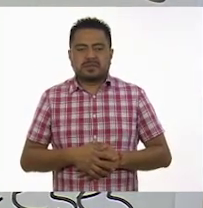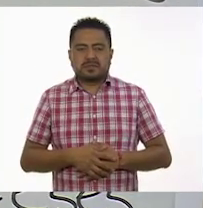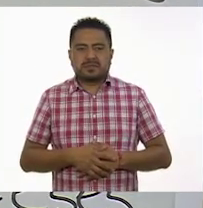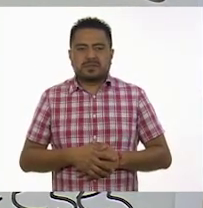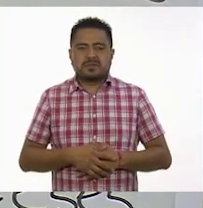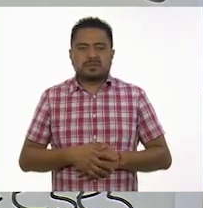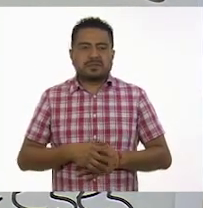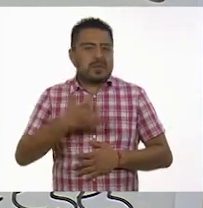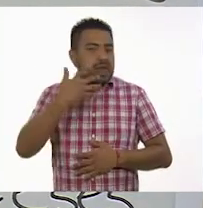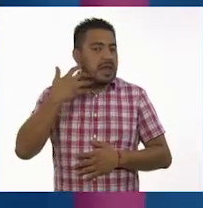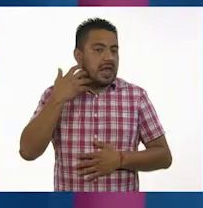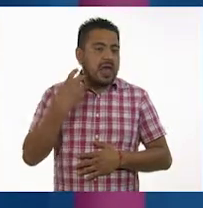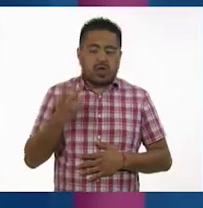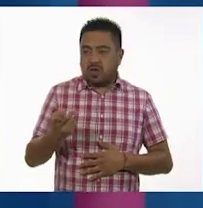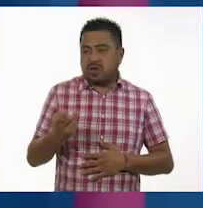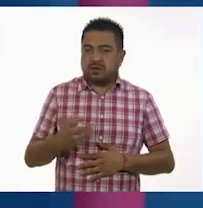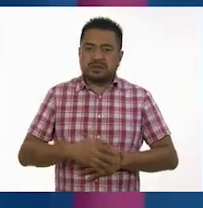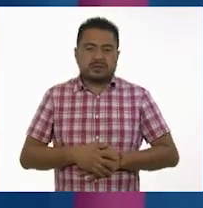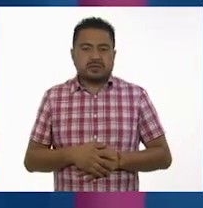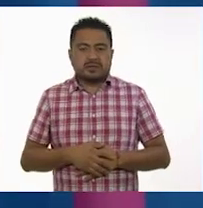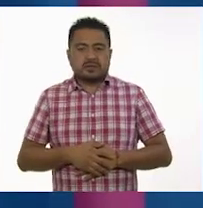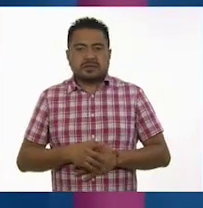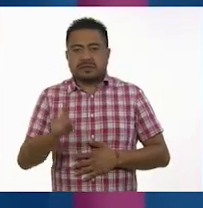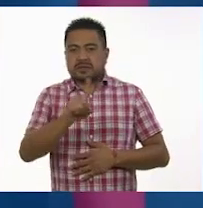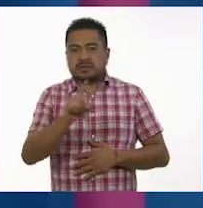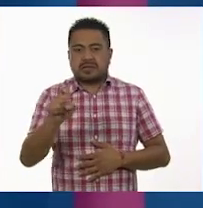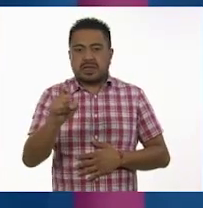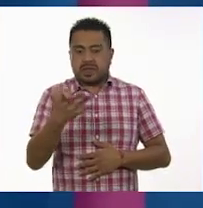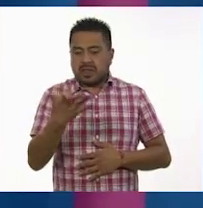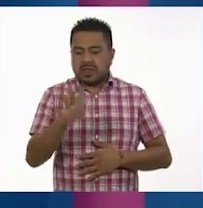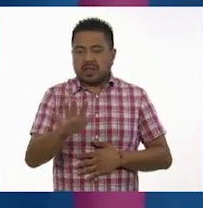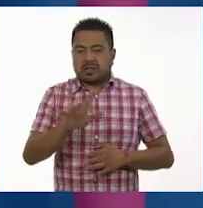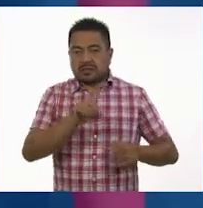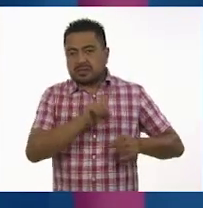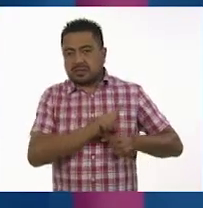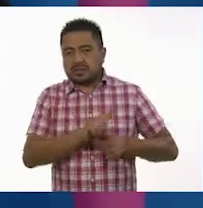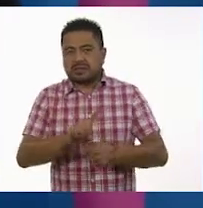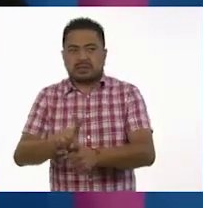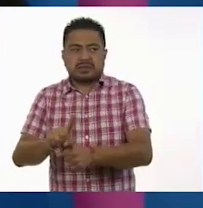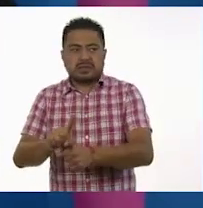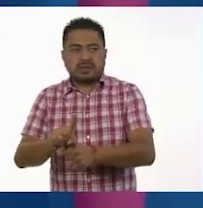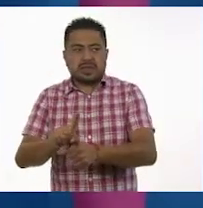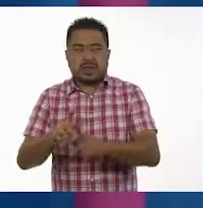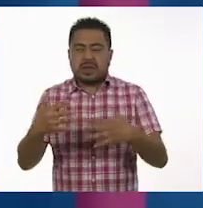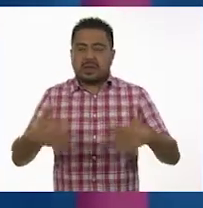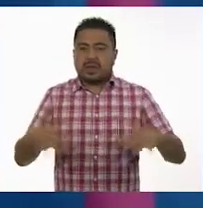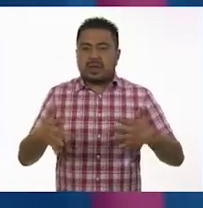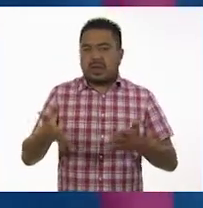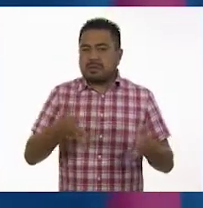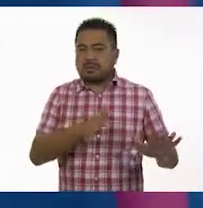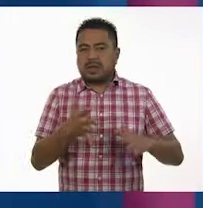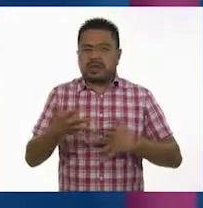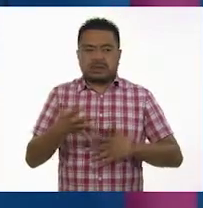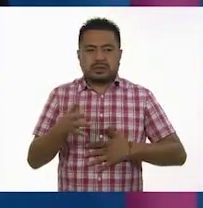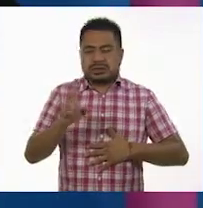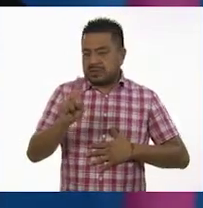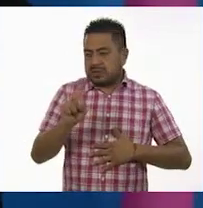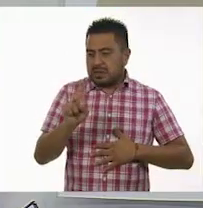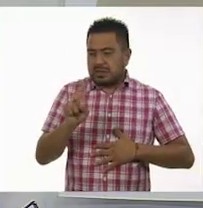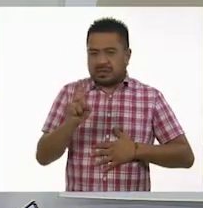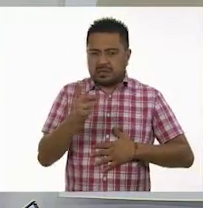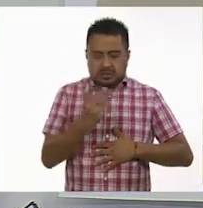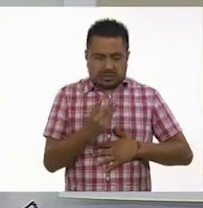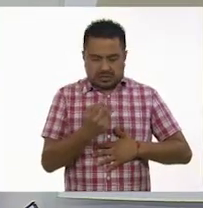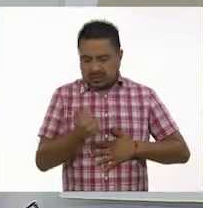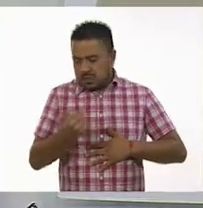Las leonas, 110 días. O sea, si el mes más o menos tiene 30, 3, 6,